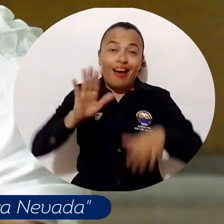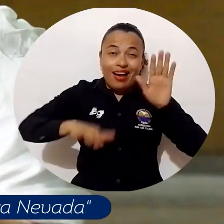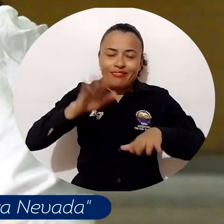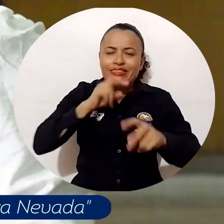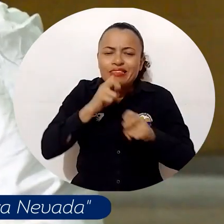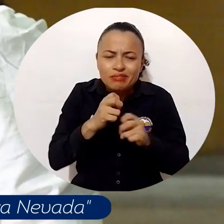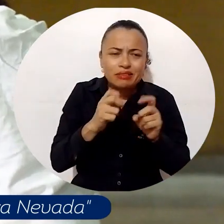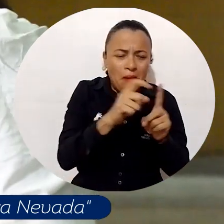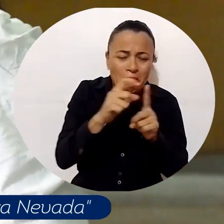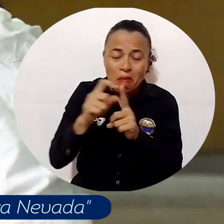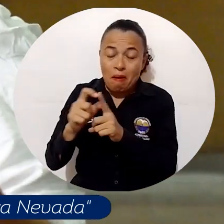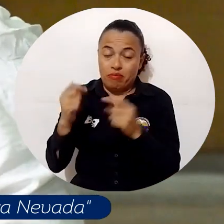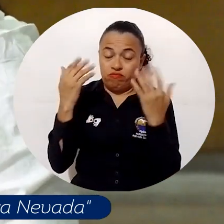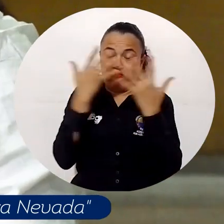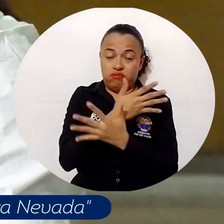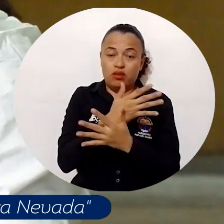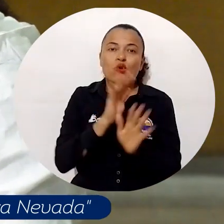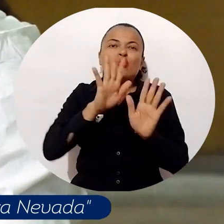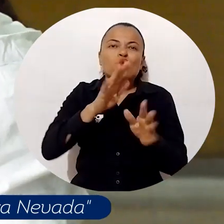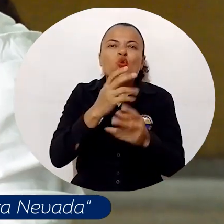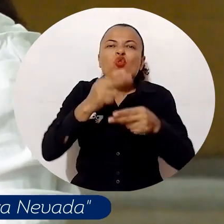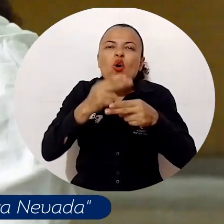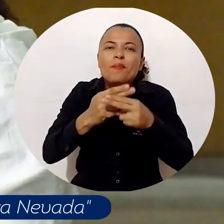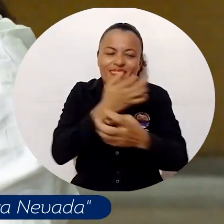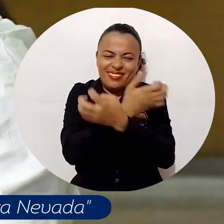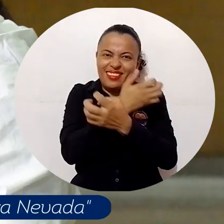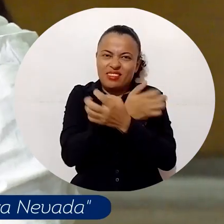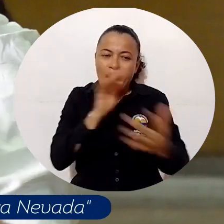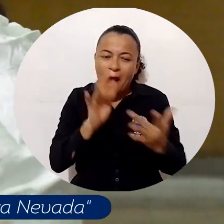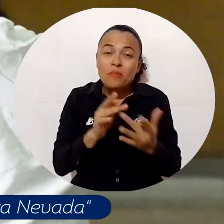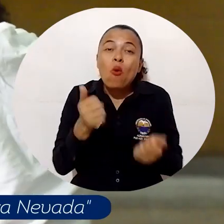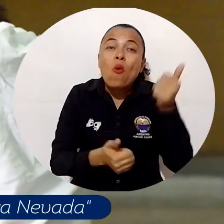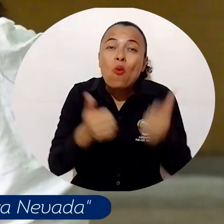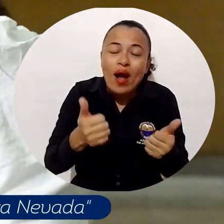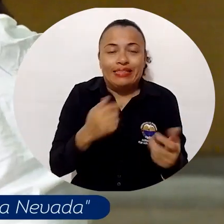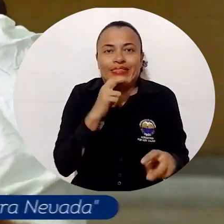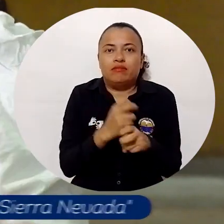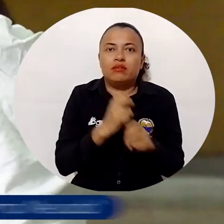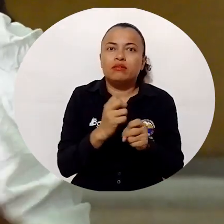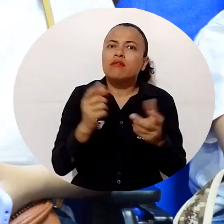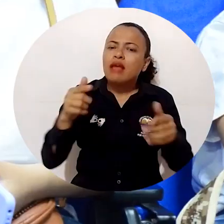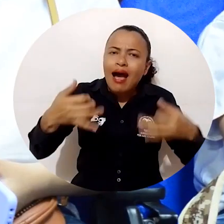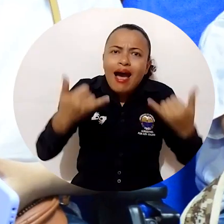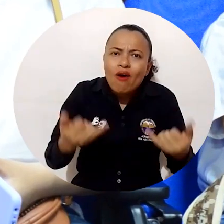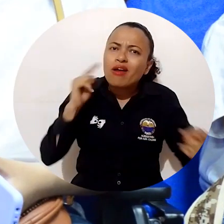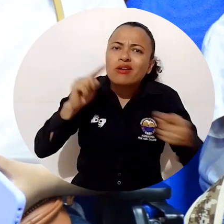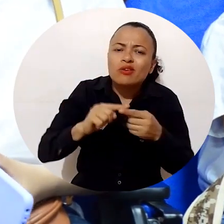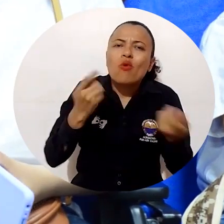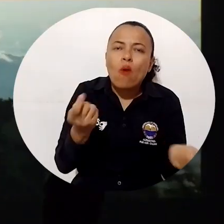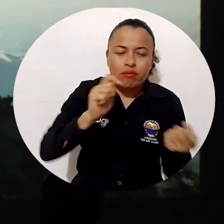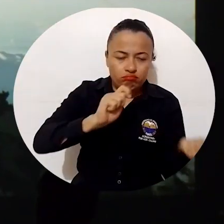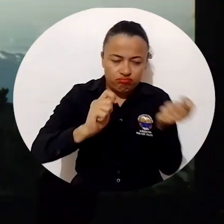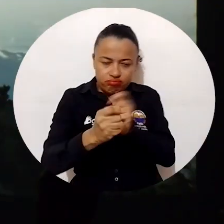saber cuál es el nombre científico, pero lo que buscamos aquí es llevar ese mensaje, simplificarlo, para que todas las comunidades y todas